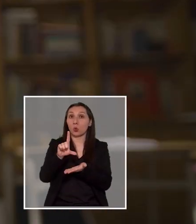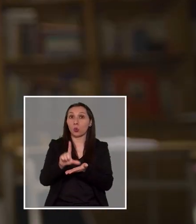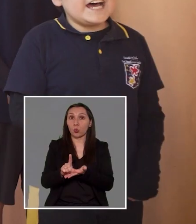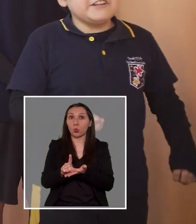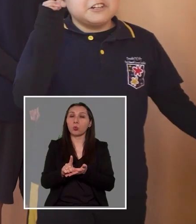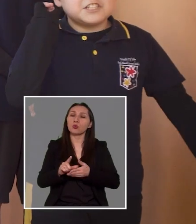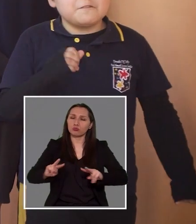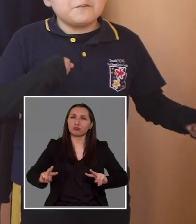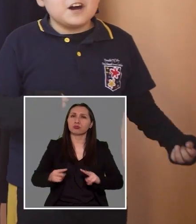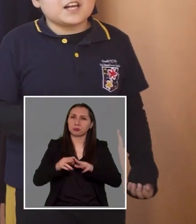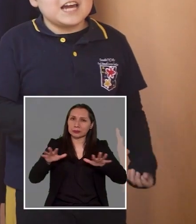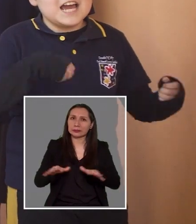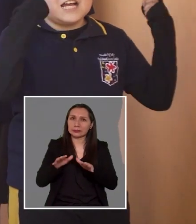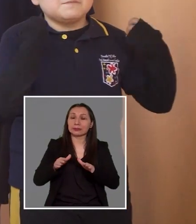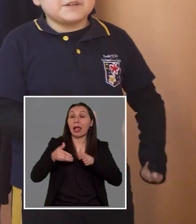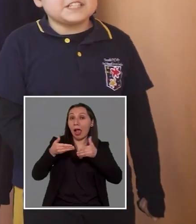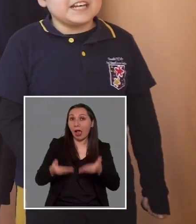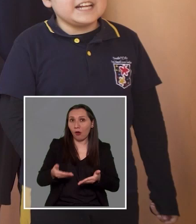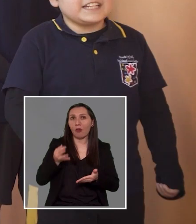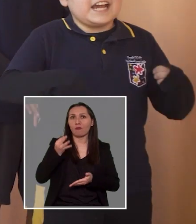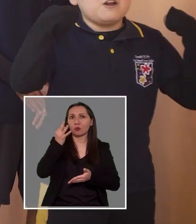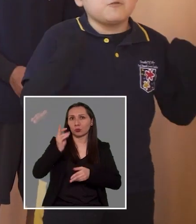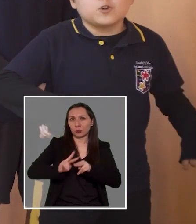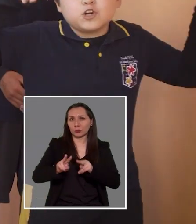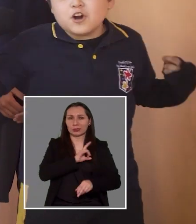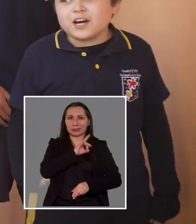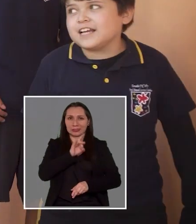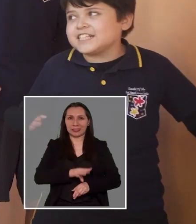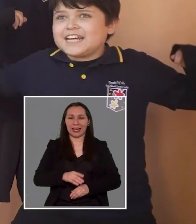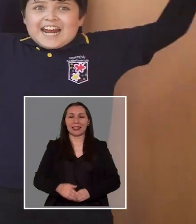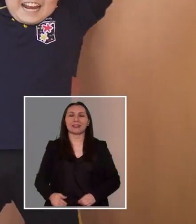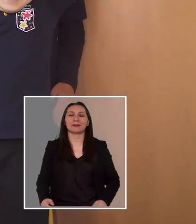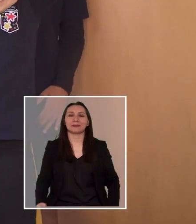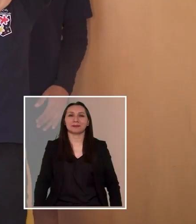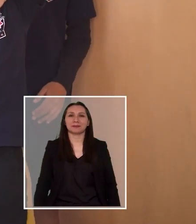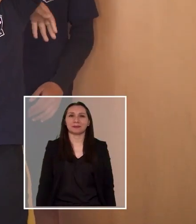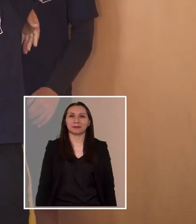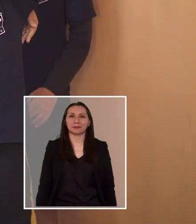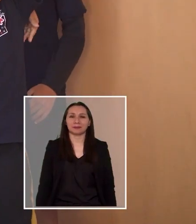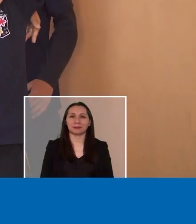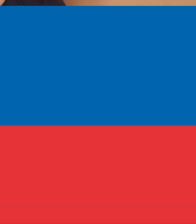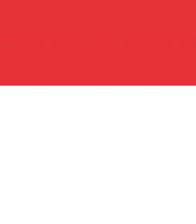¡Un lugar donde se puede tener presente y el futuro de Chile!